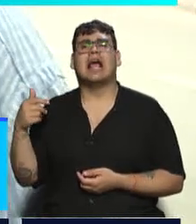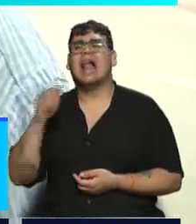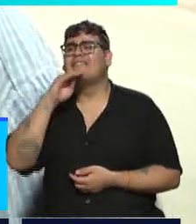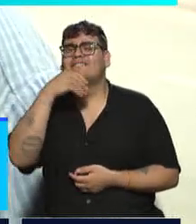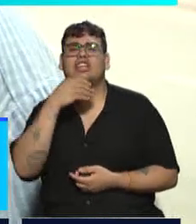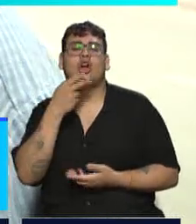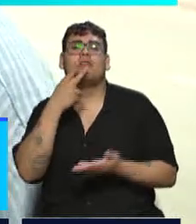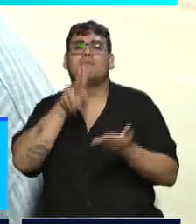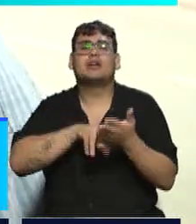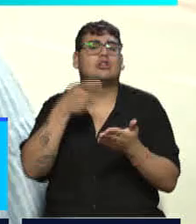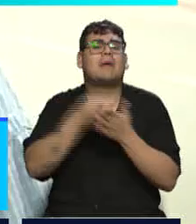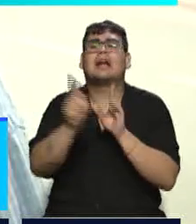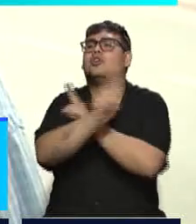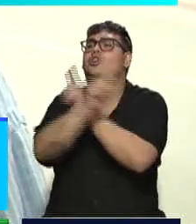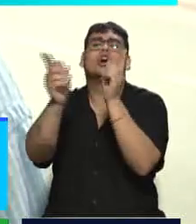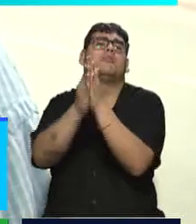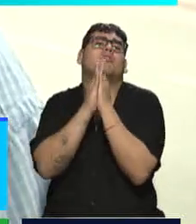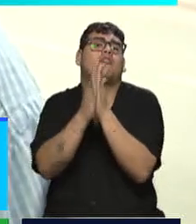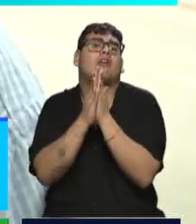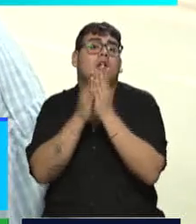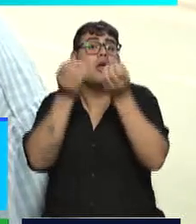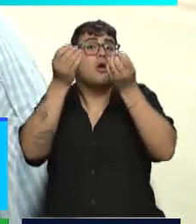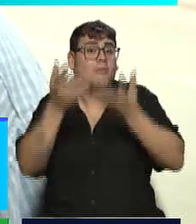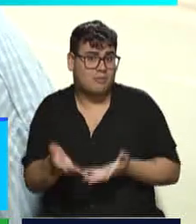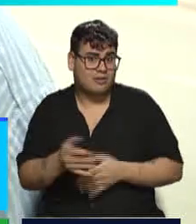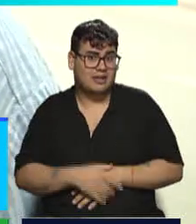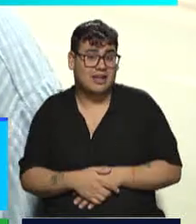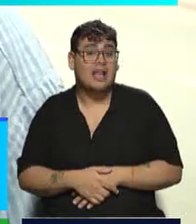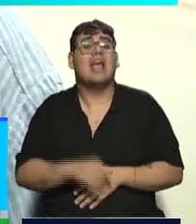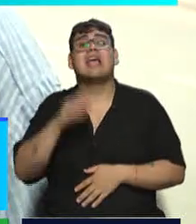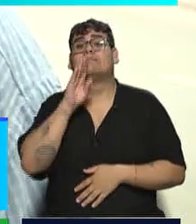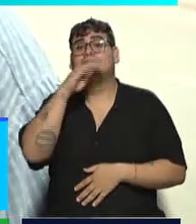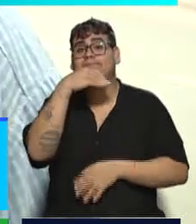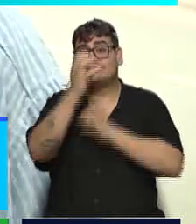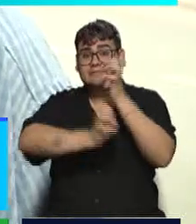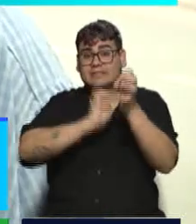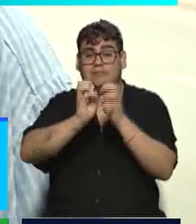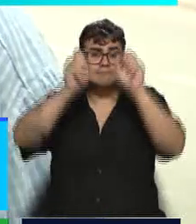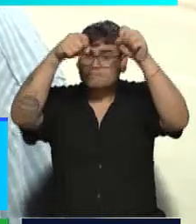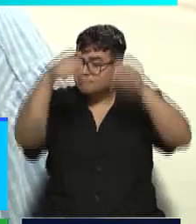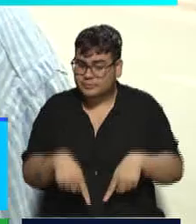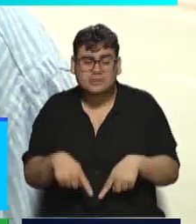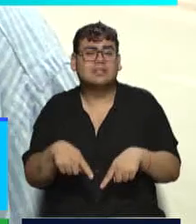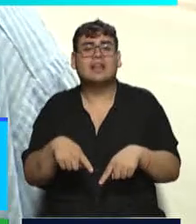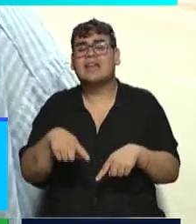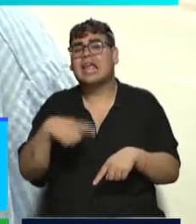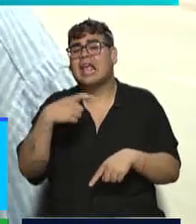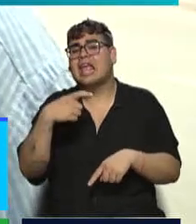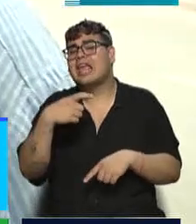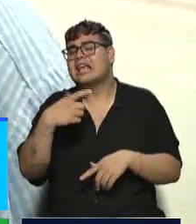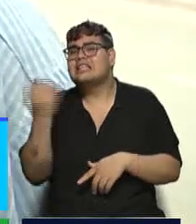porque no le corresponden. Fundamentalmente porque es una industria, la vitivinicultura, de alto valor agregado, es una economía